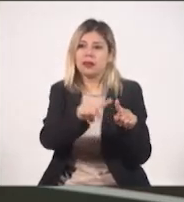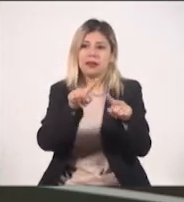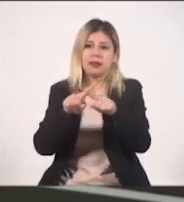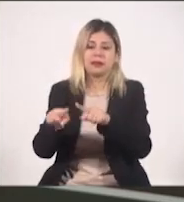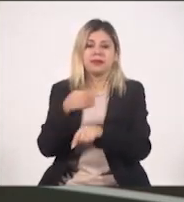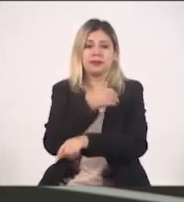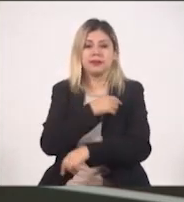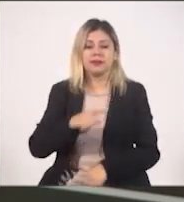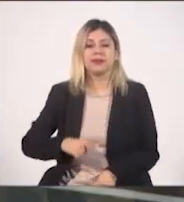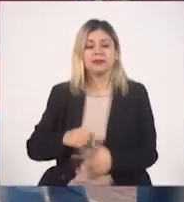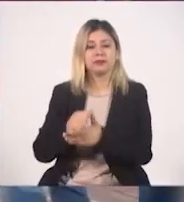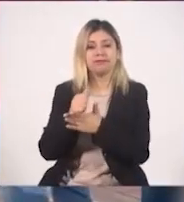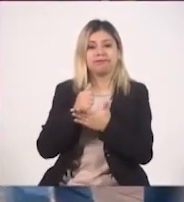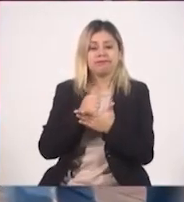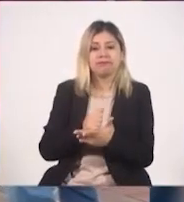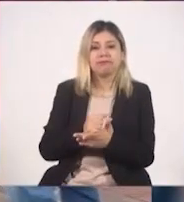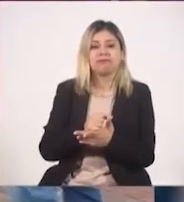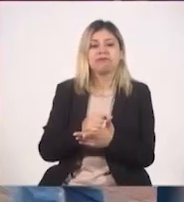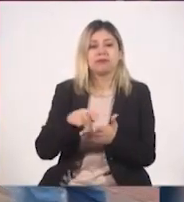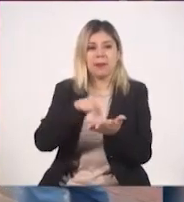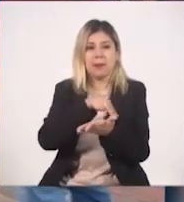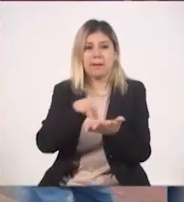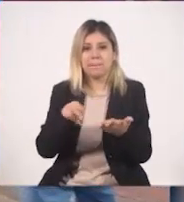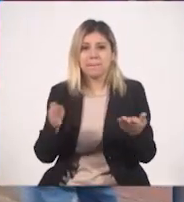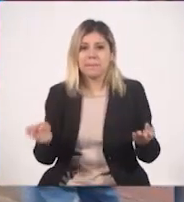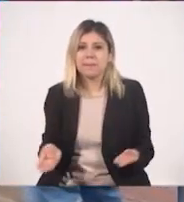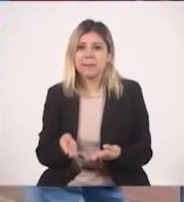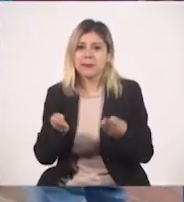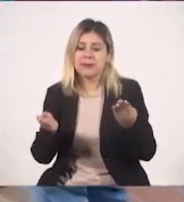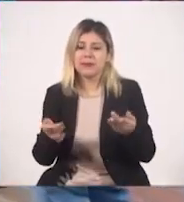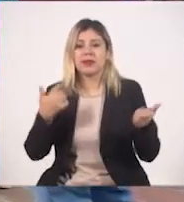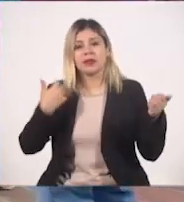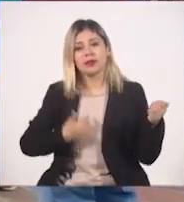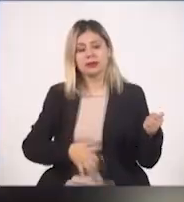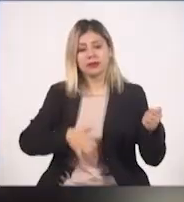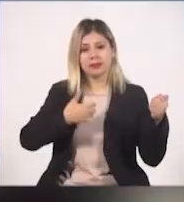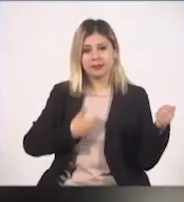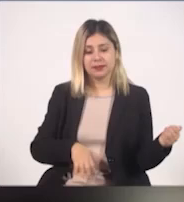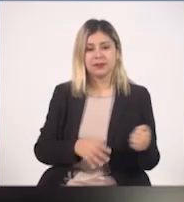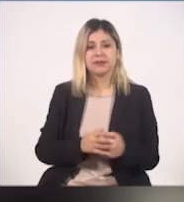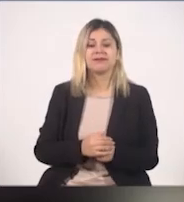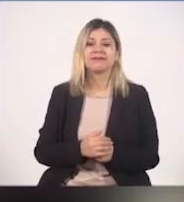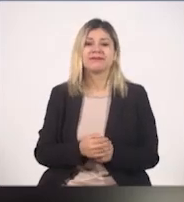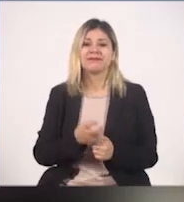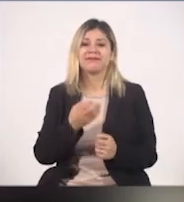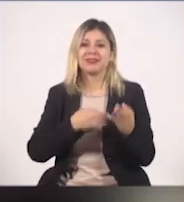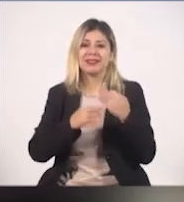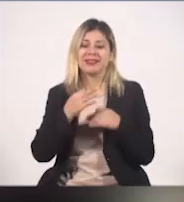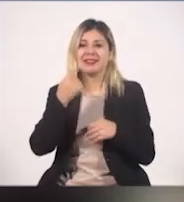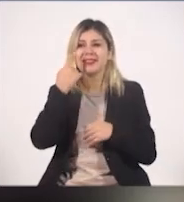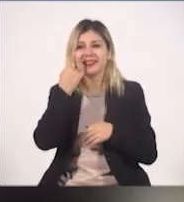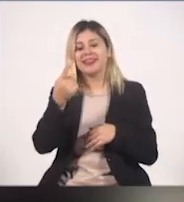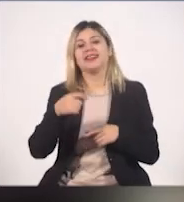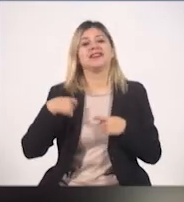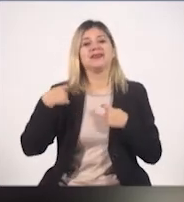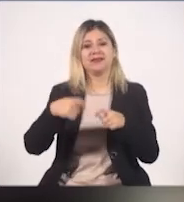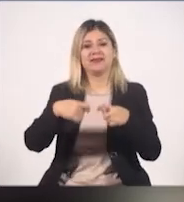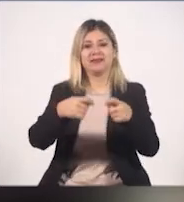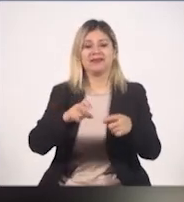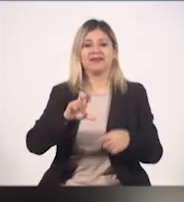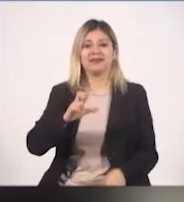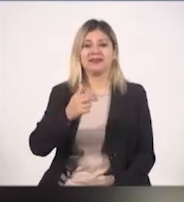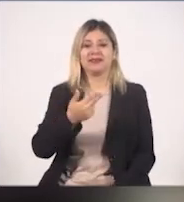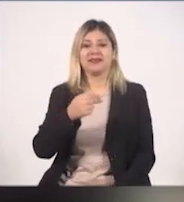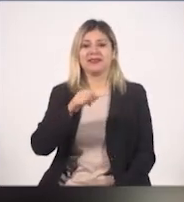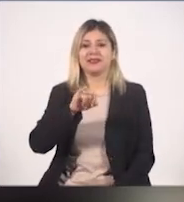aportan lo que son ballet, lo que es mariachi y pues bueno, toda una tradición ahí en Chiquilistlán.